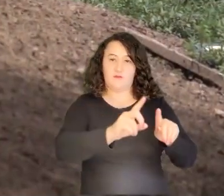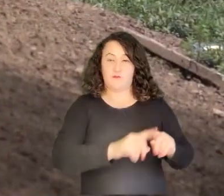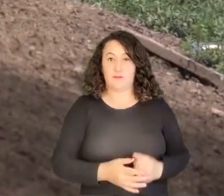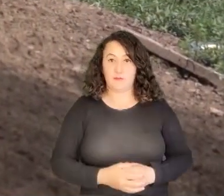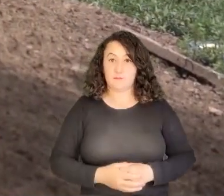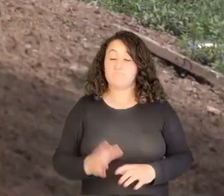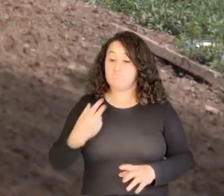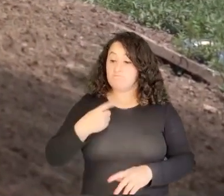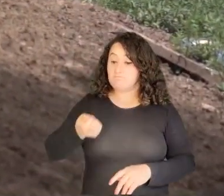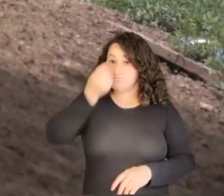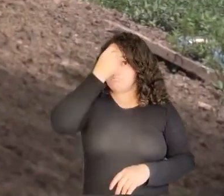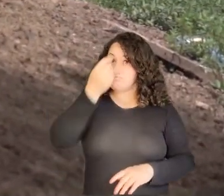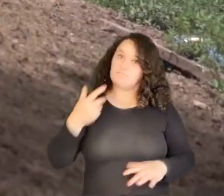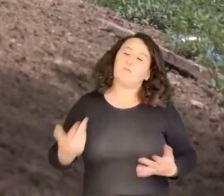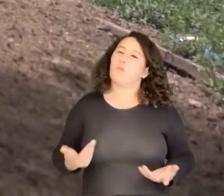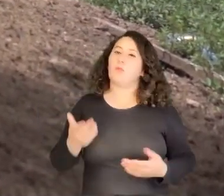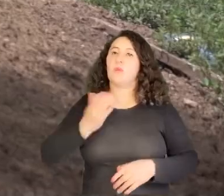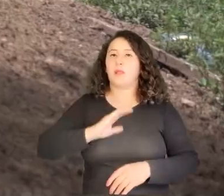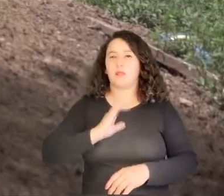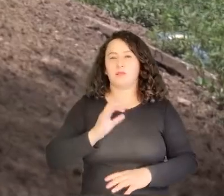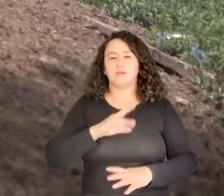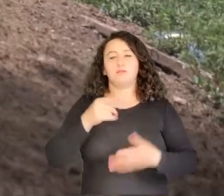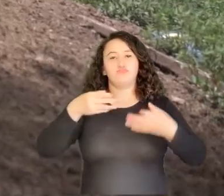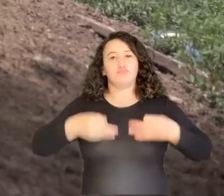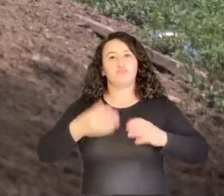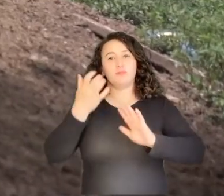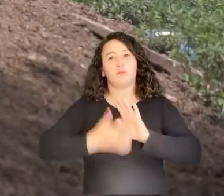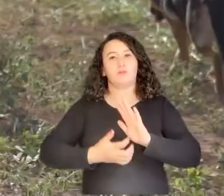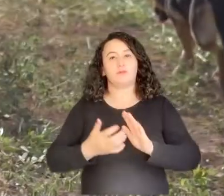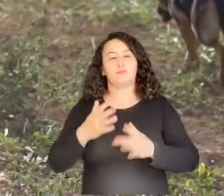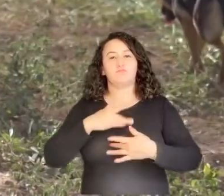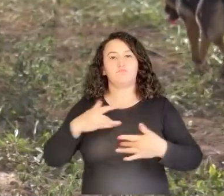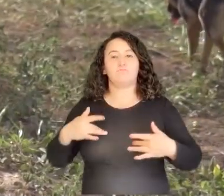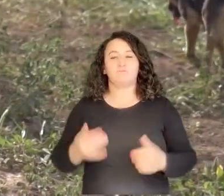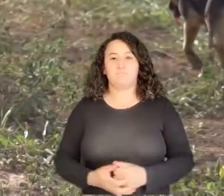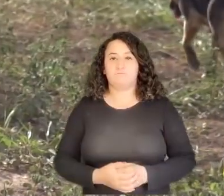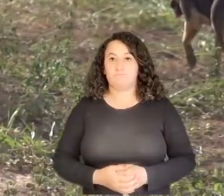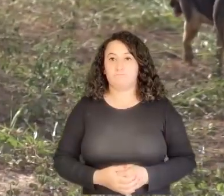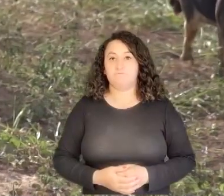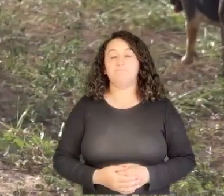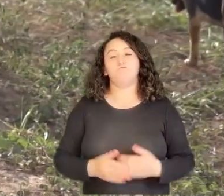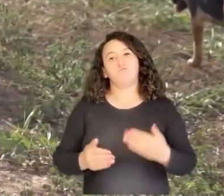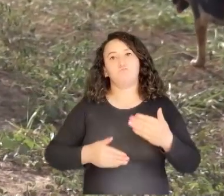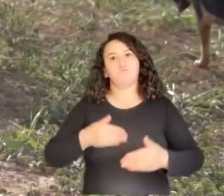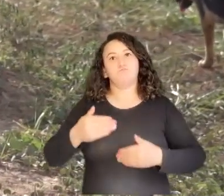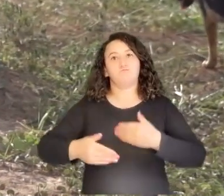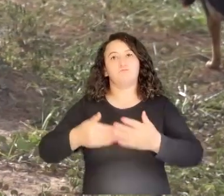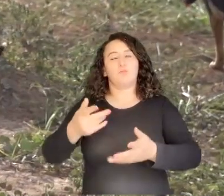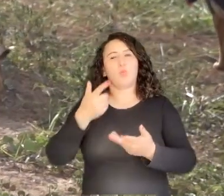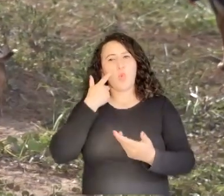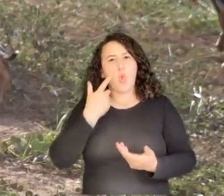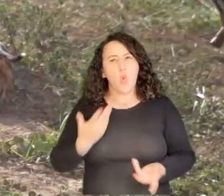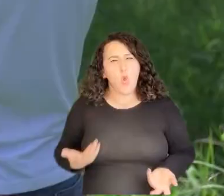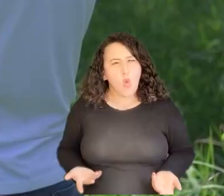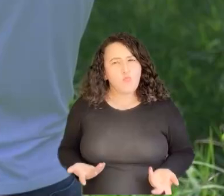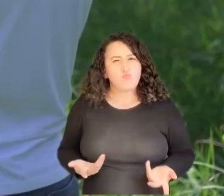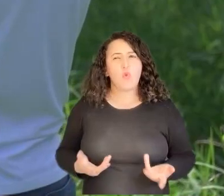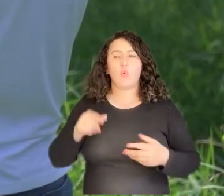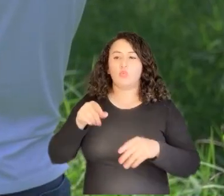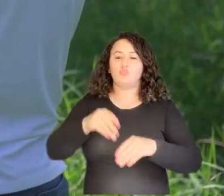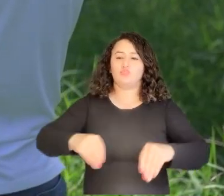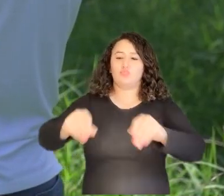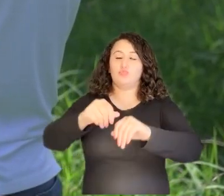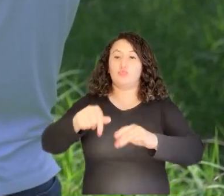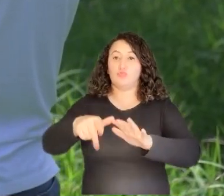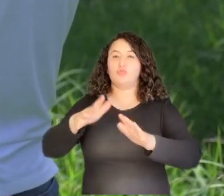Entonces, teniendo en cuenta eso, hacemos la caracterización y el diagnóstico sanitario. Entonces, ahí vamos a mirar en los predios cómo